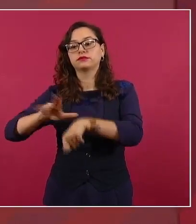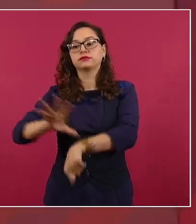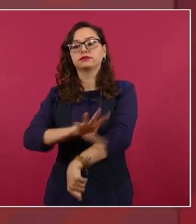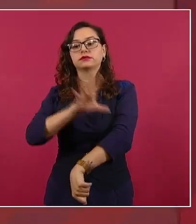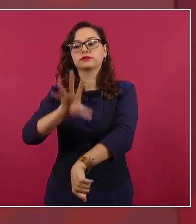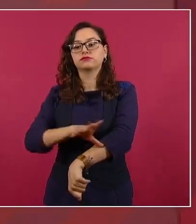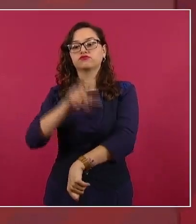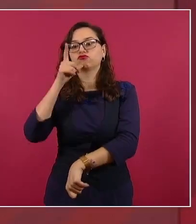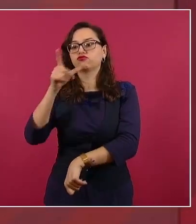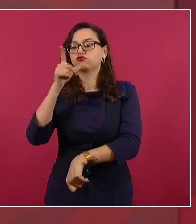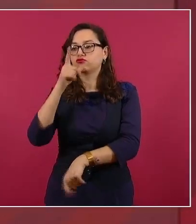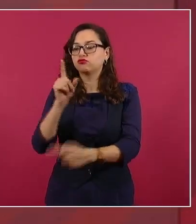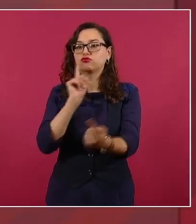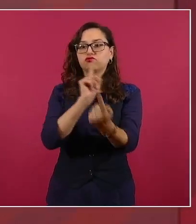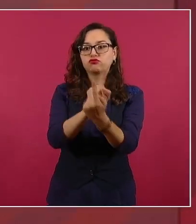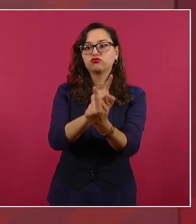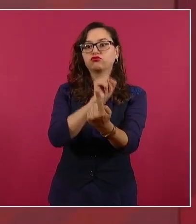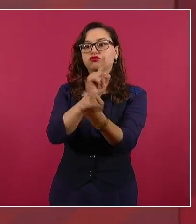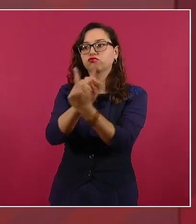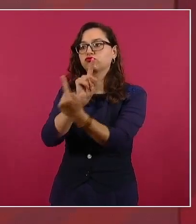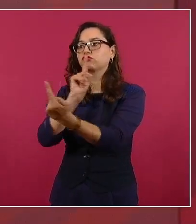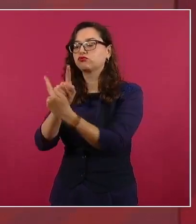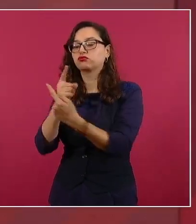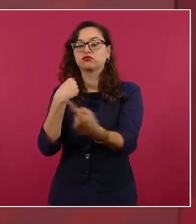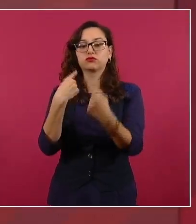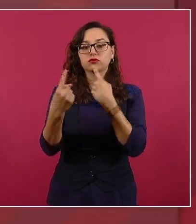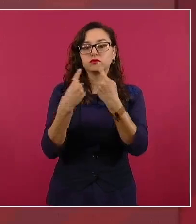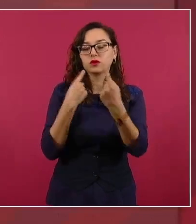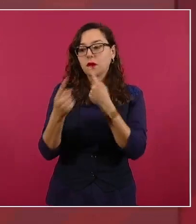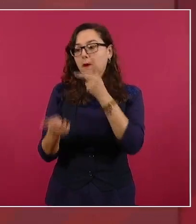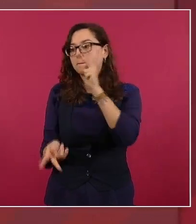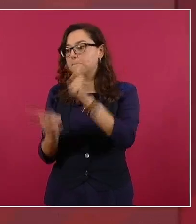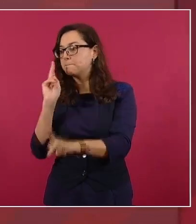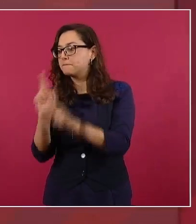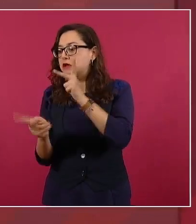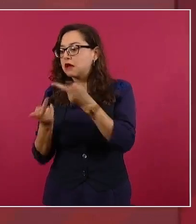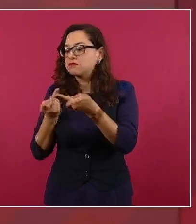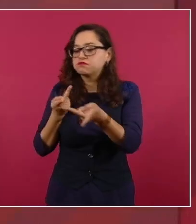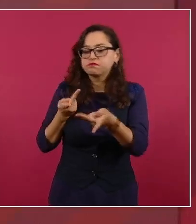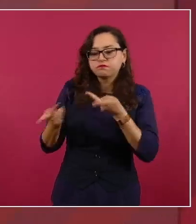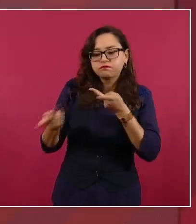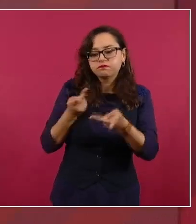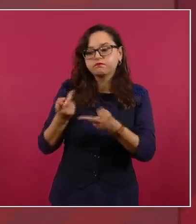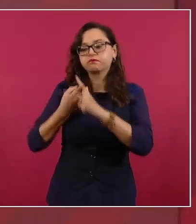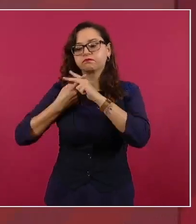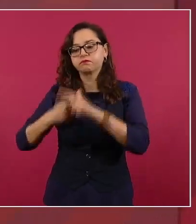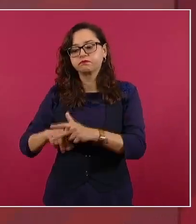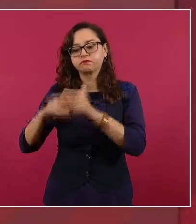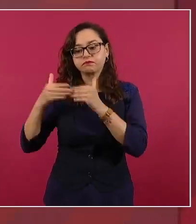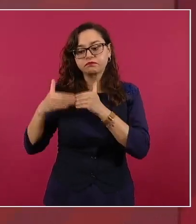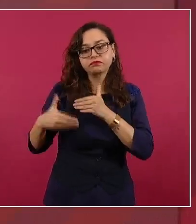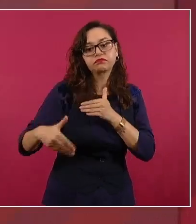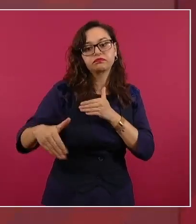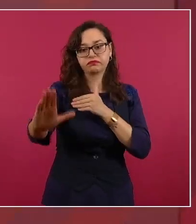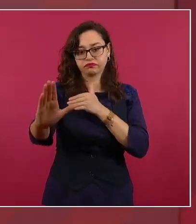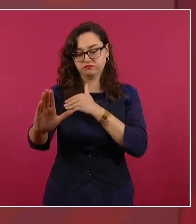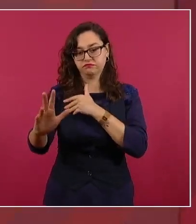gira y me voy a una gira y me